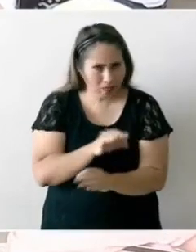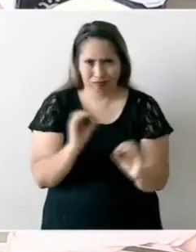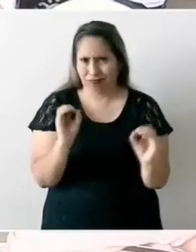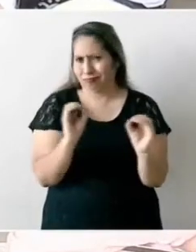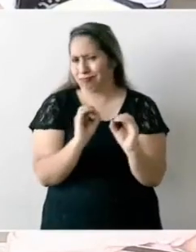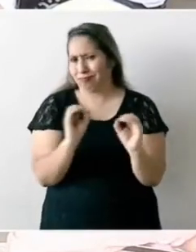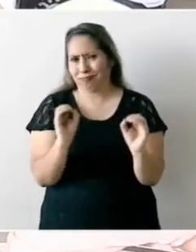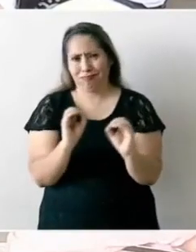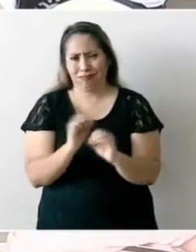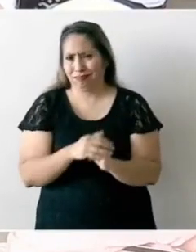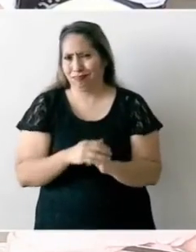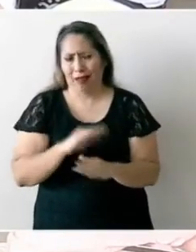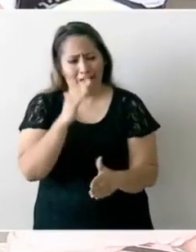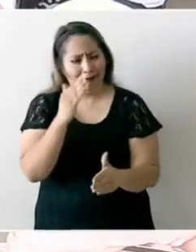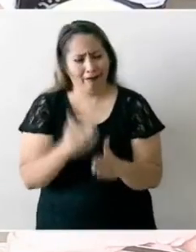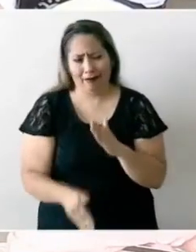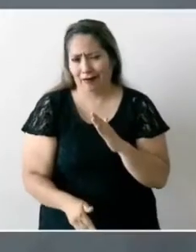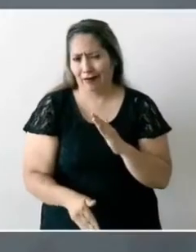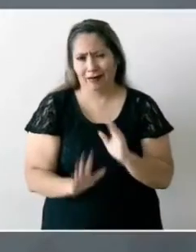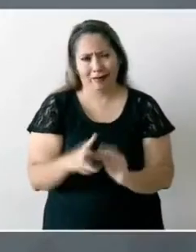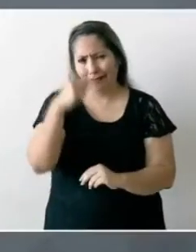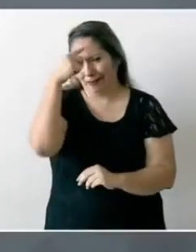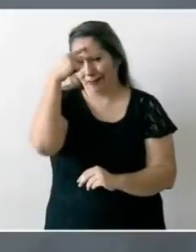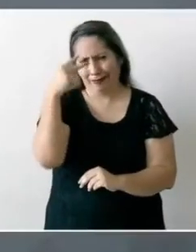acabar con nuestro país